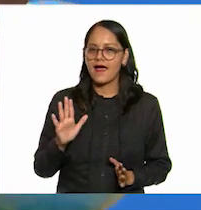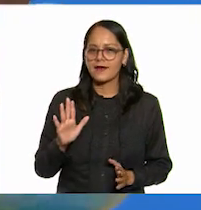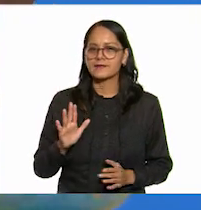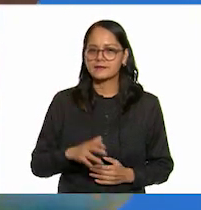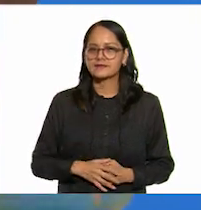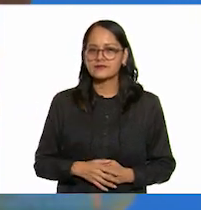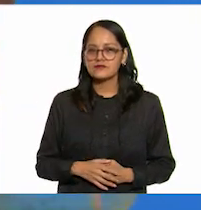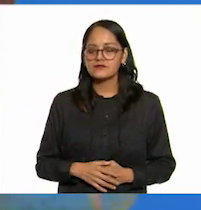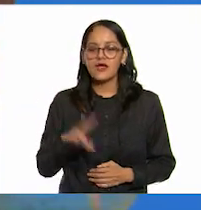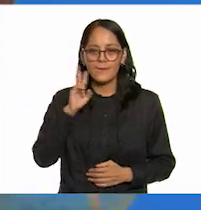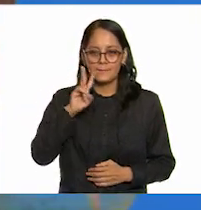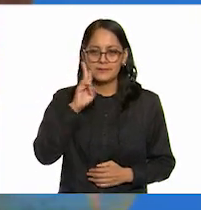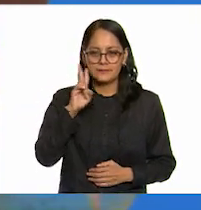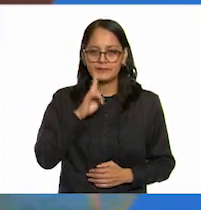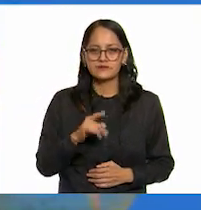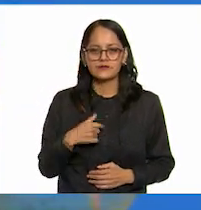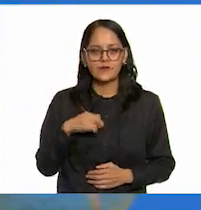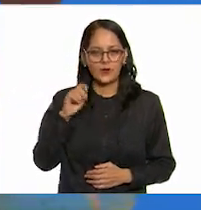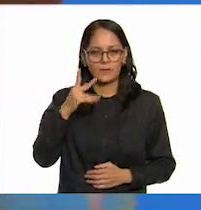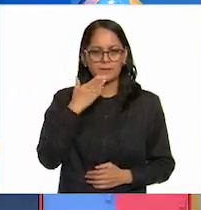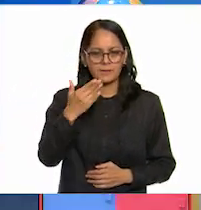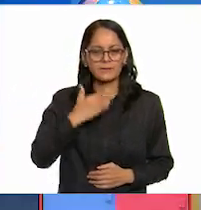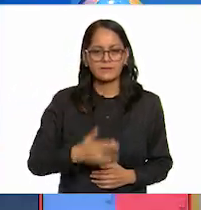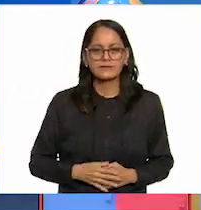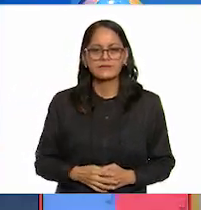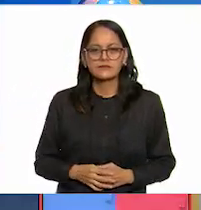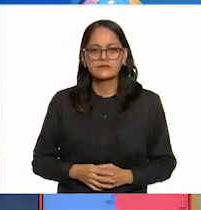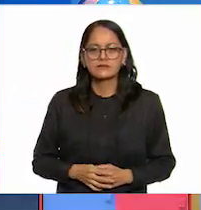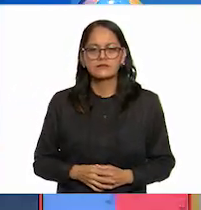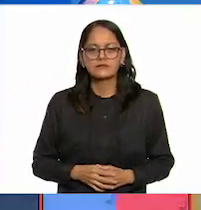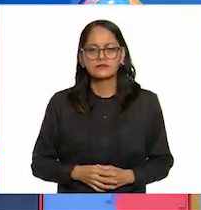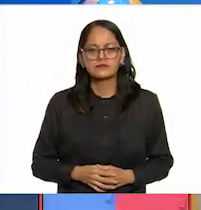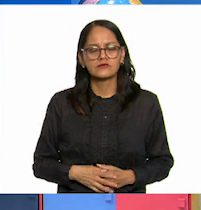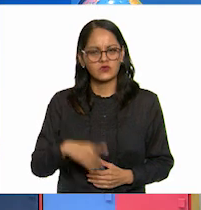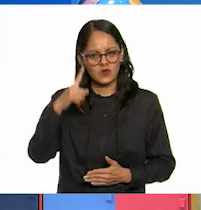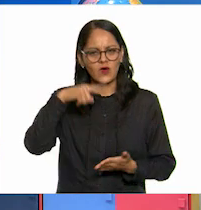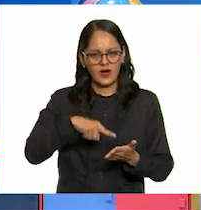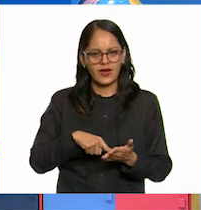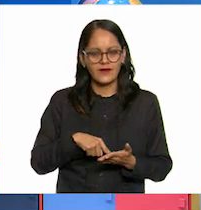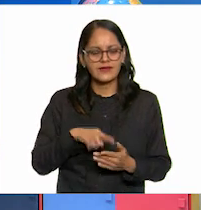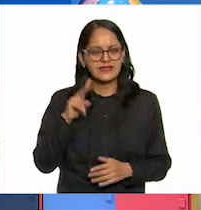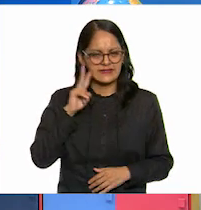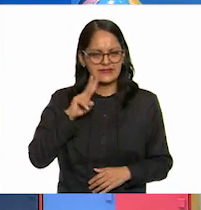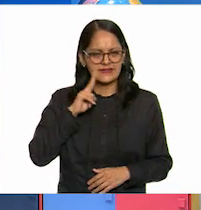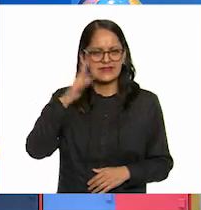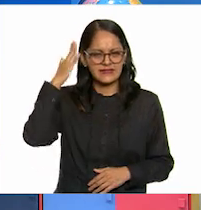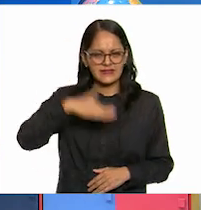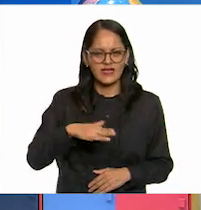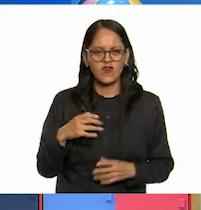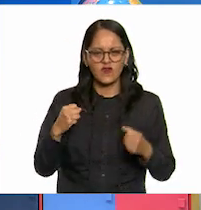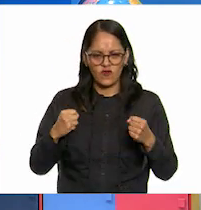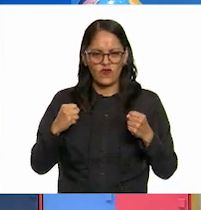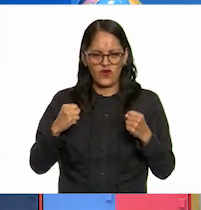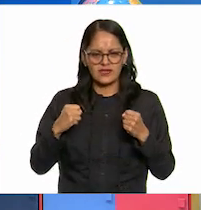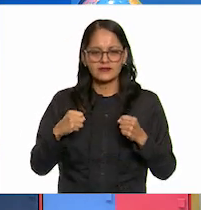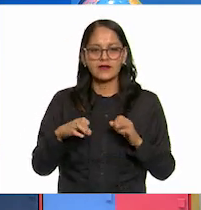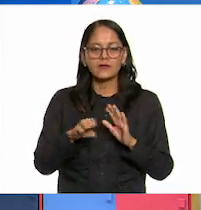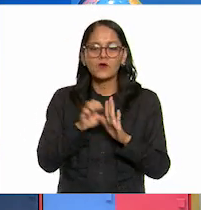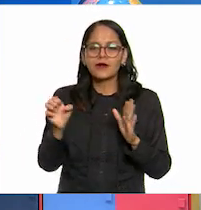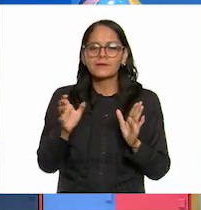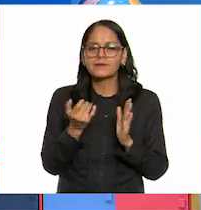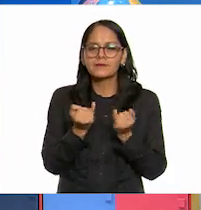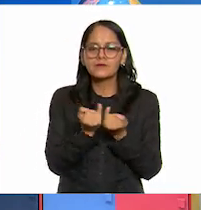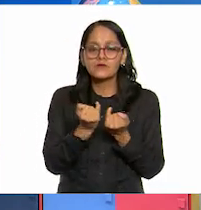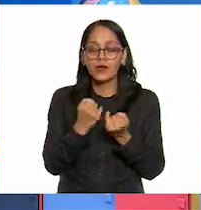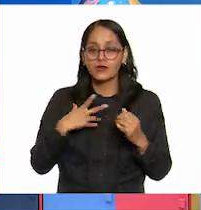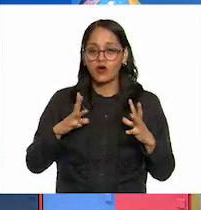a ver ok muy bien se me hace que creo que ya sé profesor fuerza o sea bueno